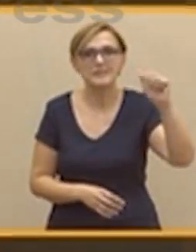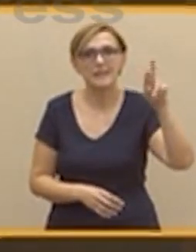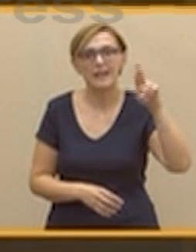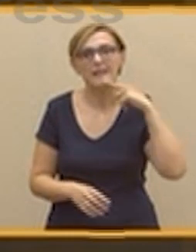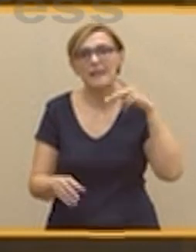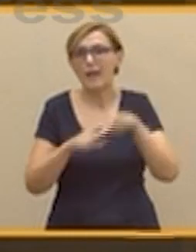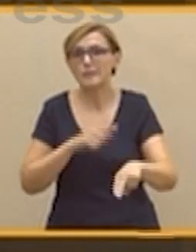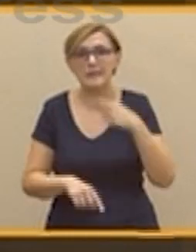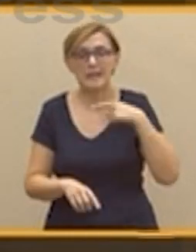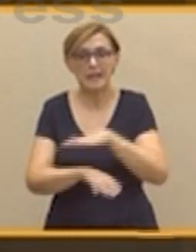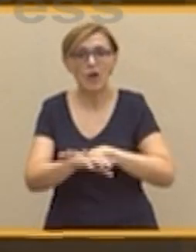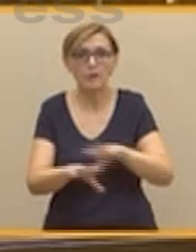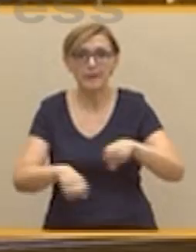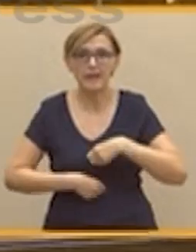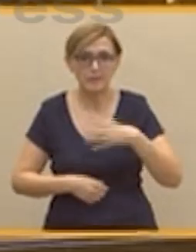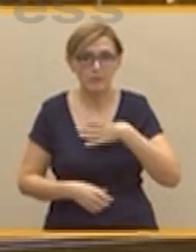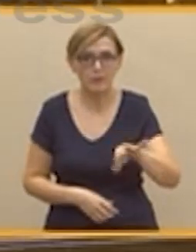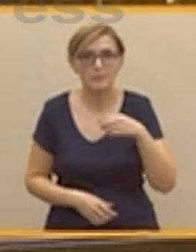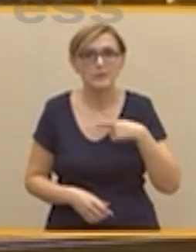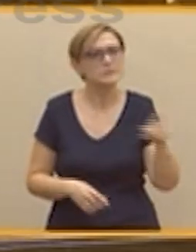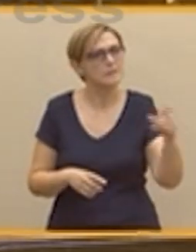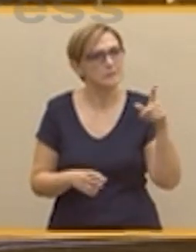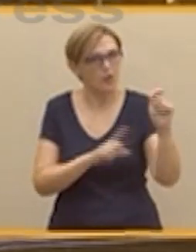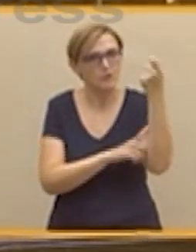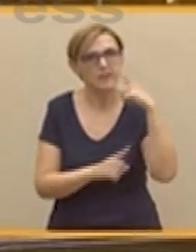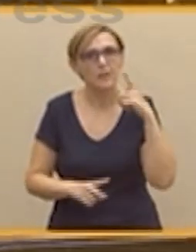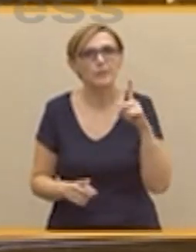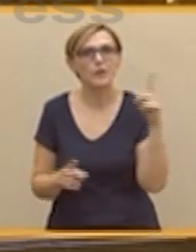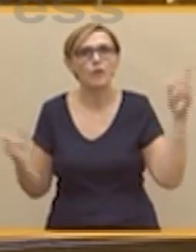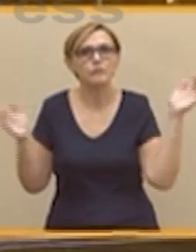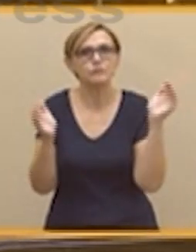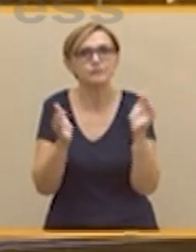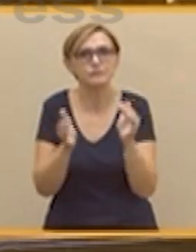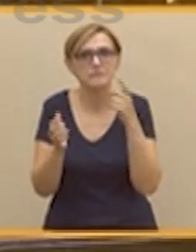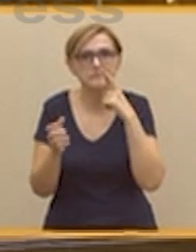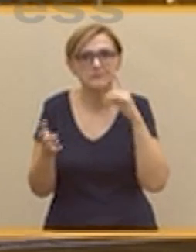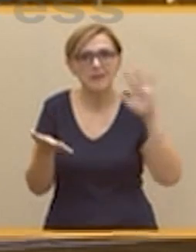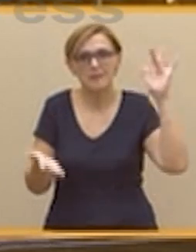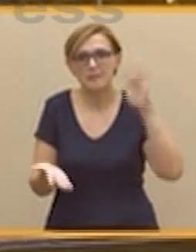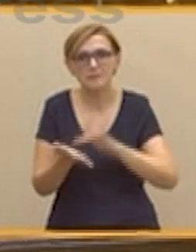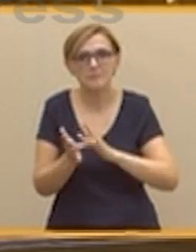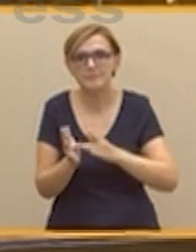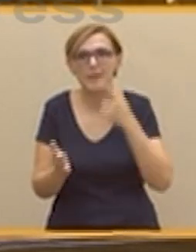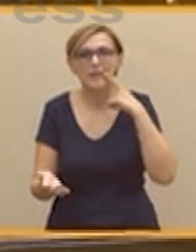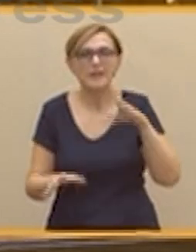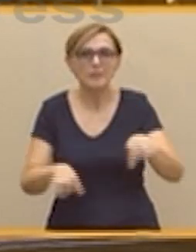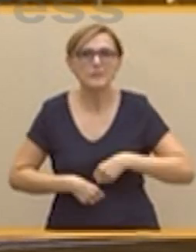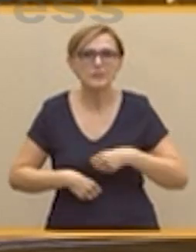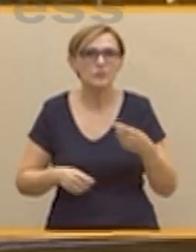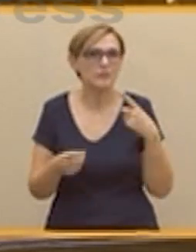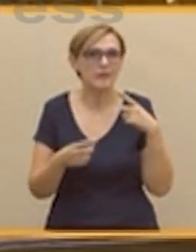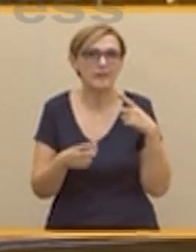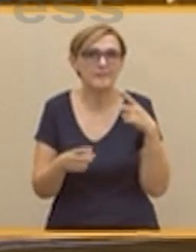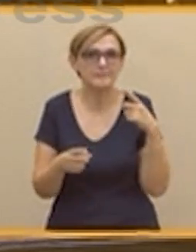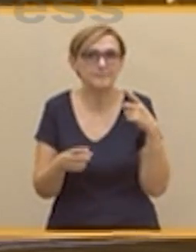conseguido, pero me temo que la burbuja naranja se está desinflando y este intento de investidura fallida va a dejarles a ustedes ocupando el papel que les